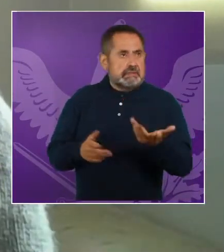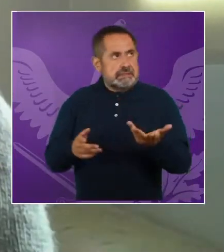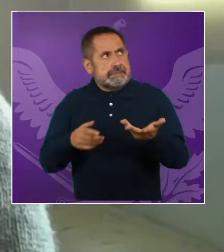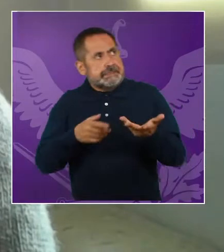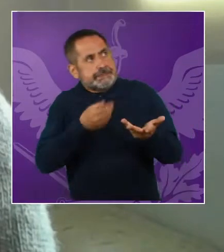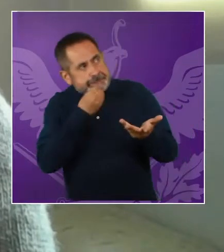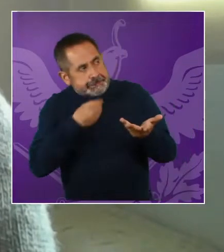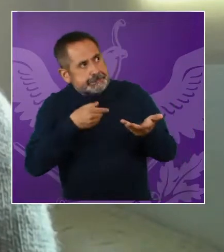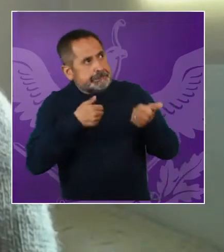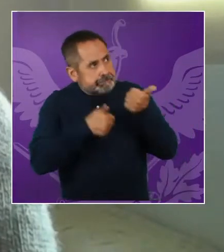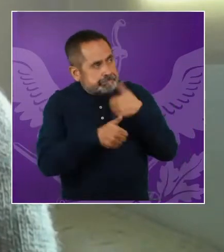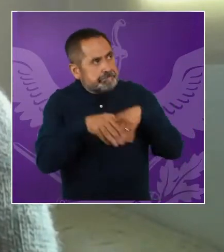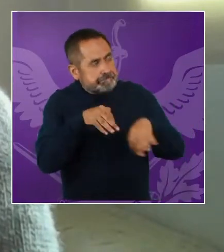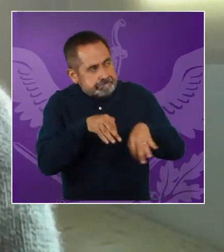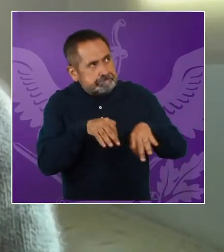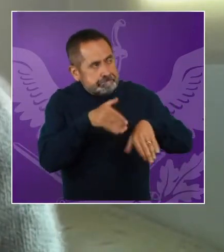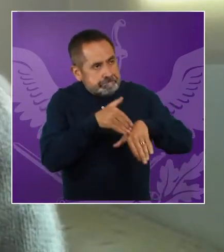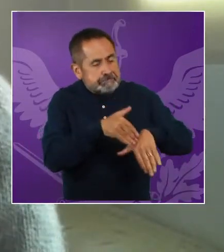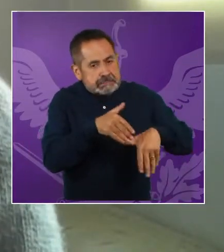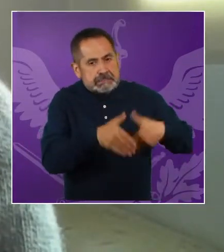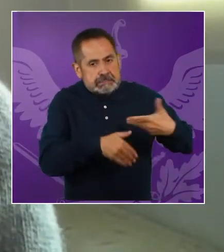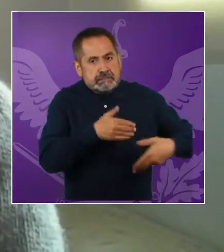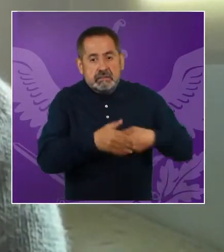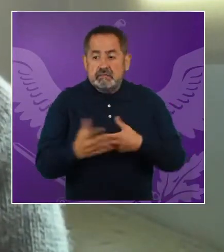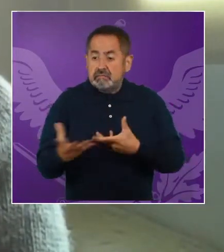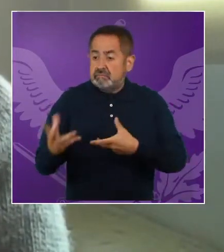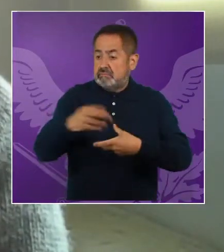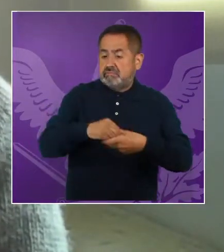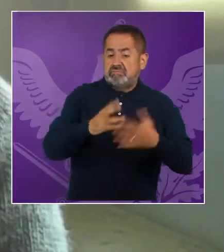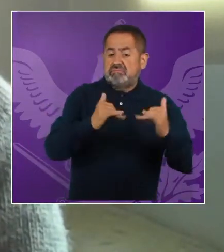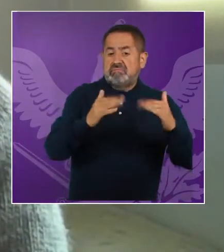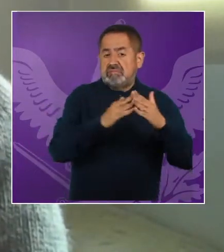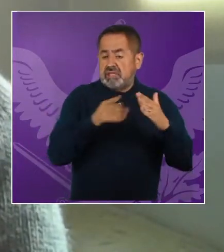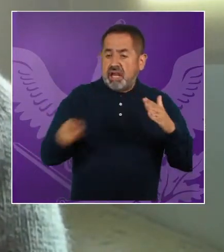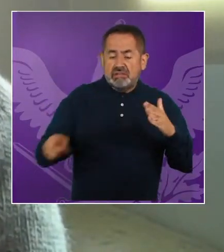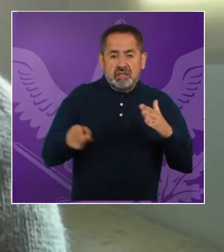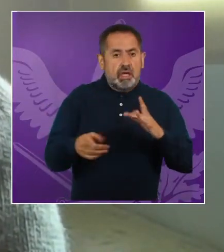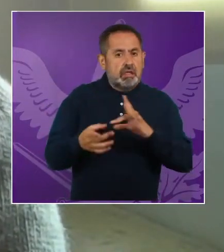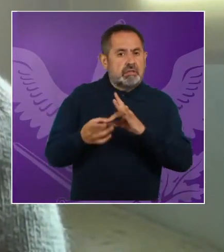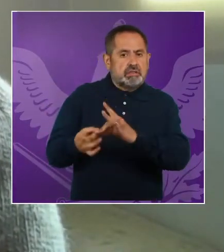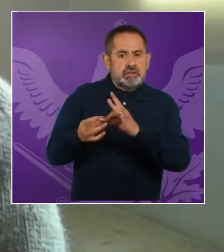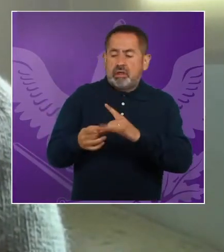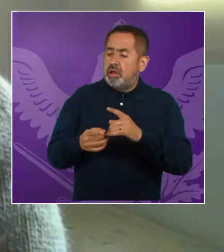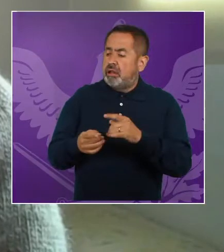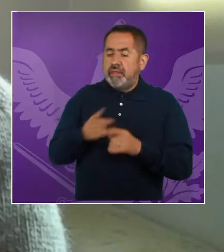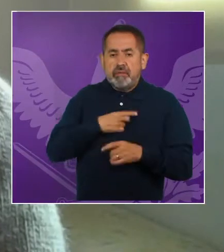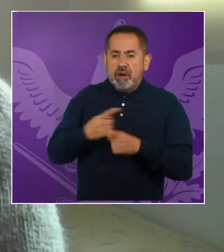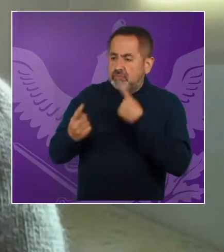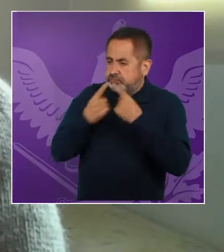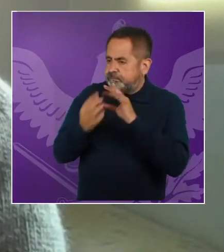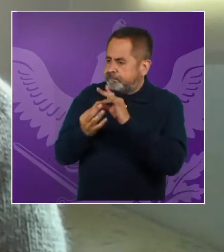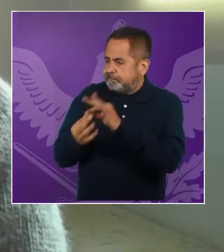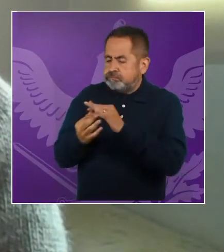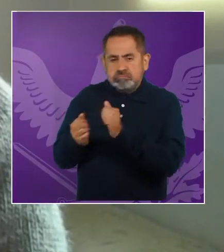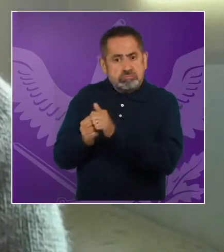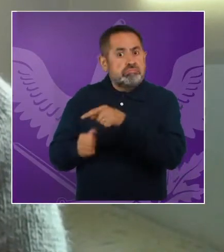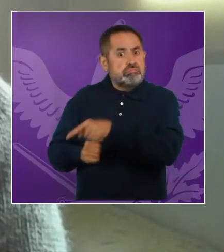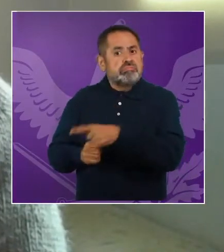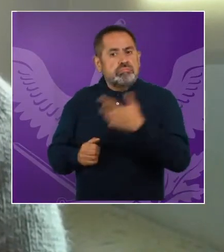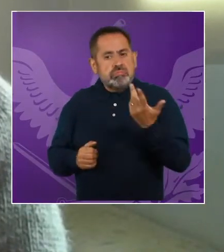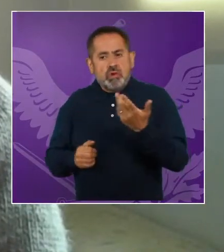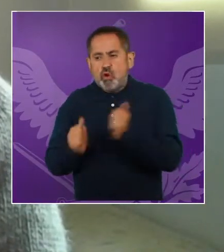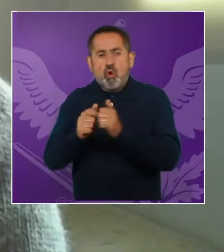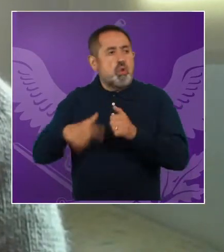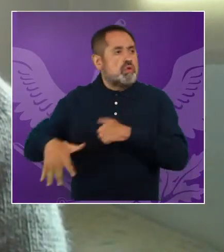contrata. A su vez tiene eso de la relación de trabajar dentro de un hogar, en una relación muy íntima con el empleador, la